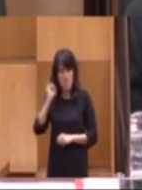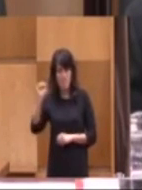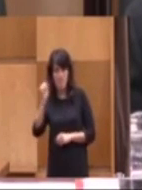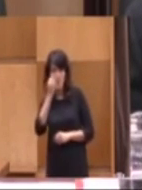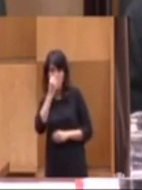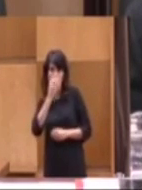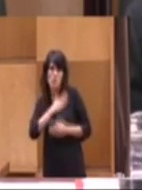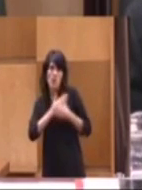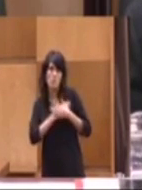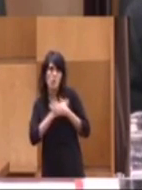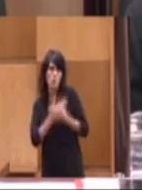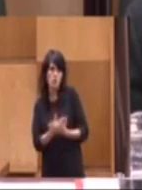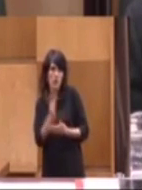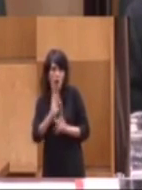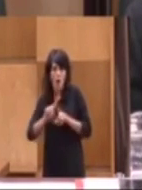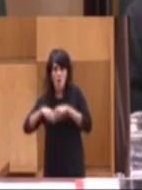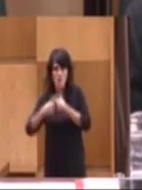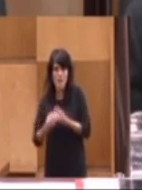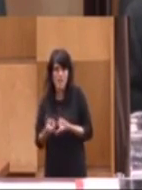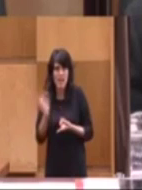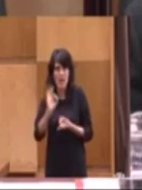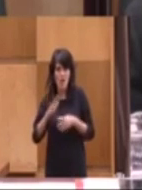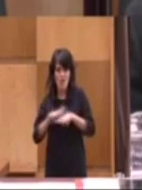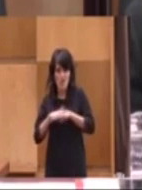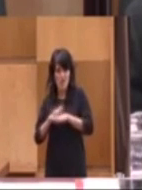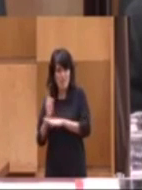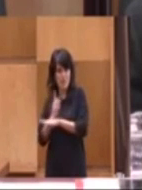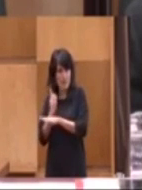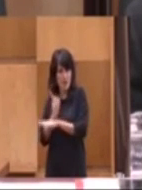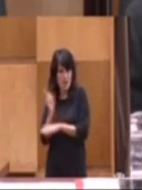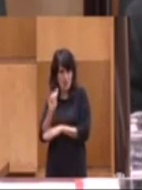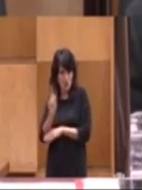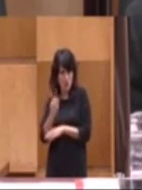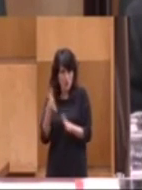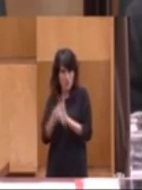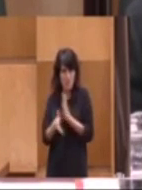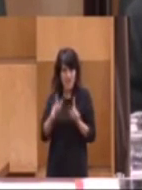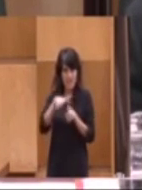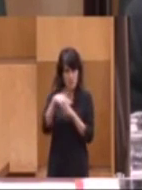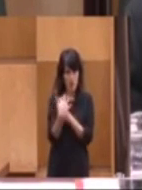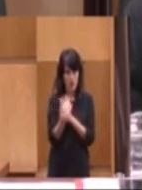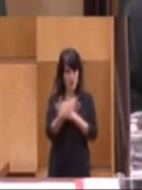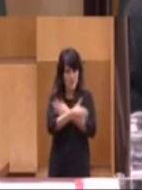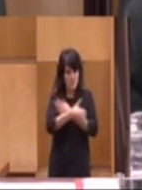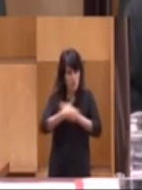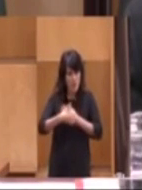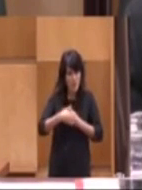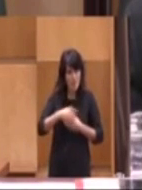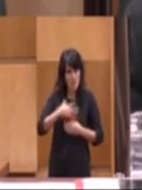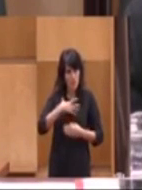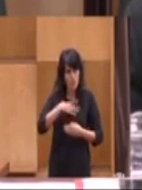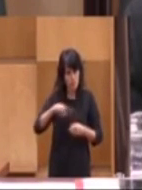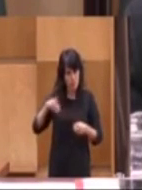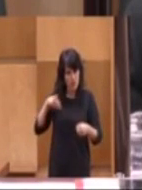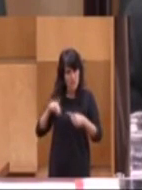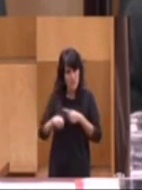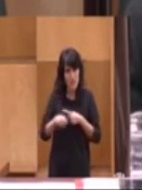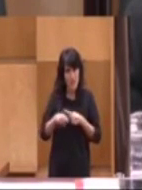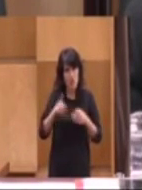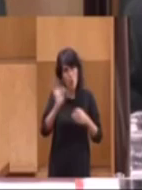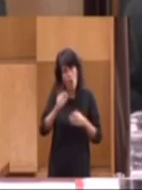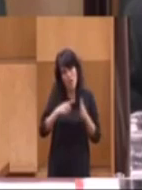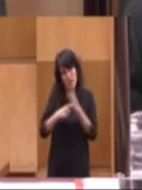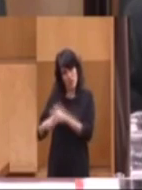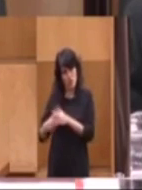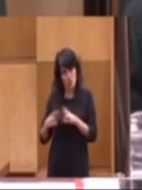voluntad o de la beneficencia de sus familias, de la red primaria y les he evitado situaciones de empobrecimiento y de exclusión